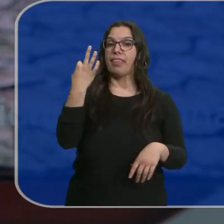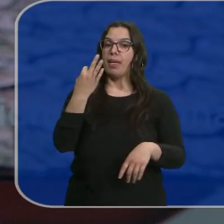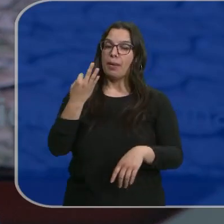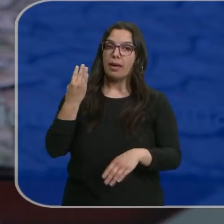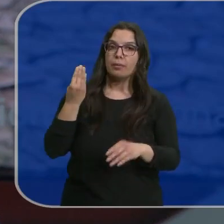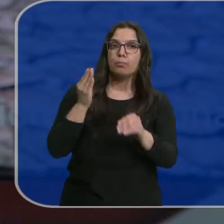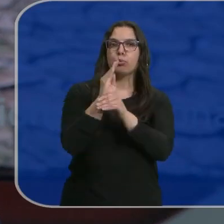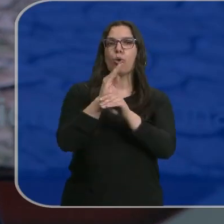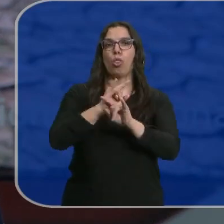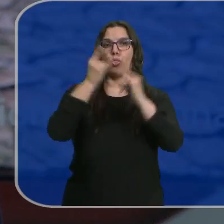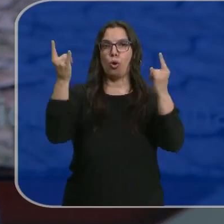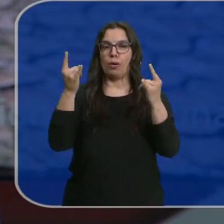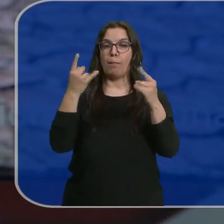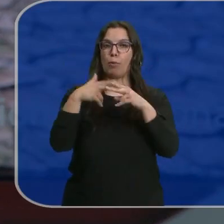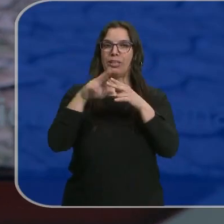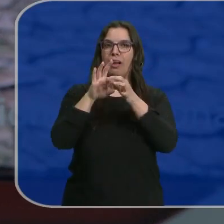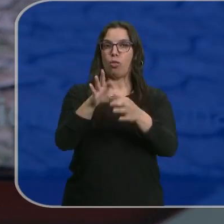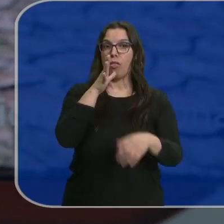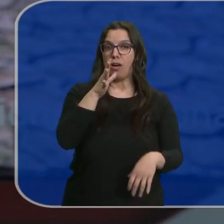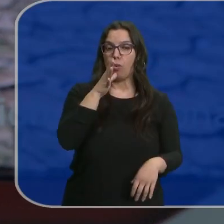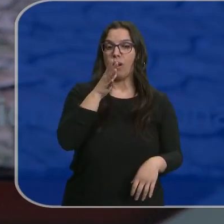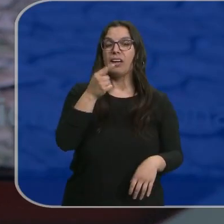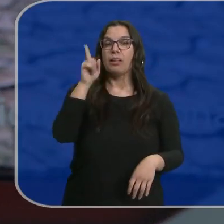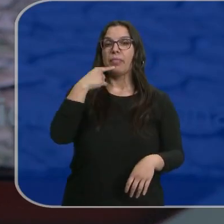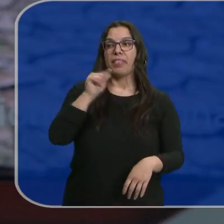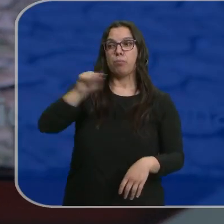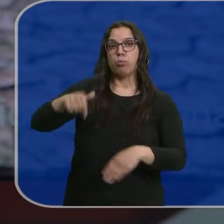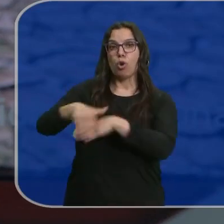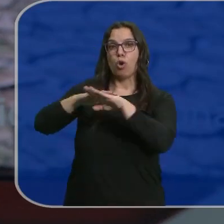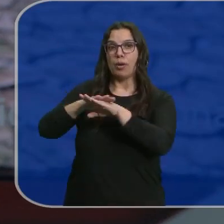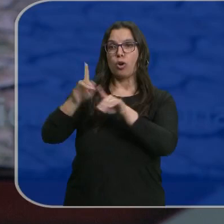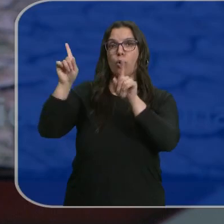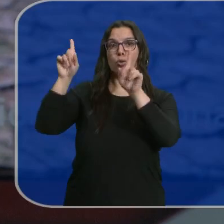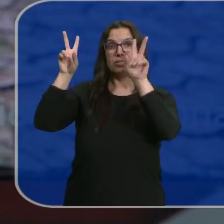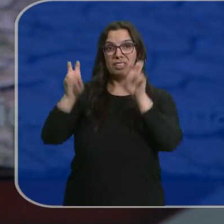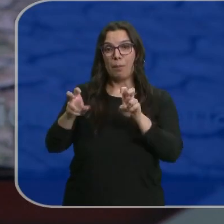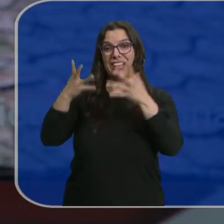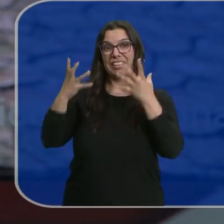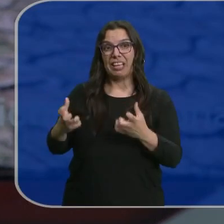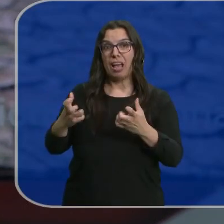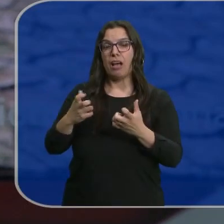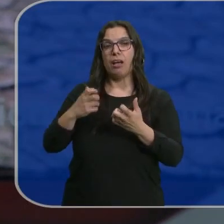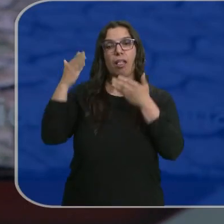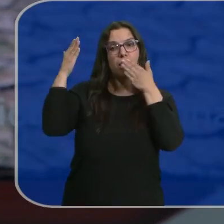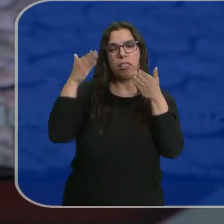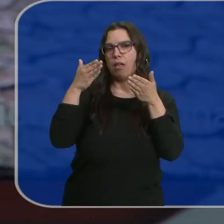en políticas hídricas y critica que el Ejecutivo de Pedro Sánchez haya tardado tanto en abordar la emergencia por la sequía.